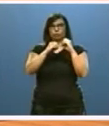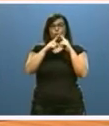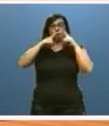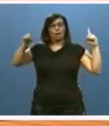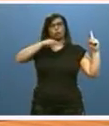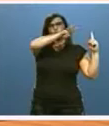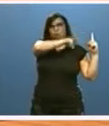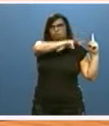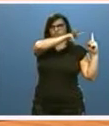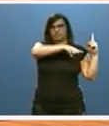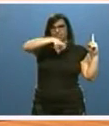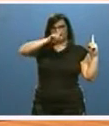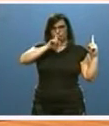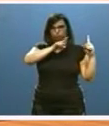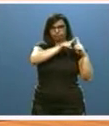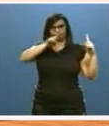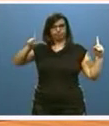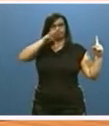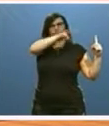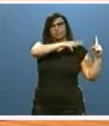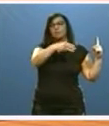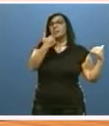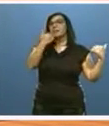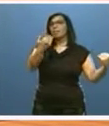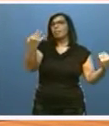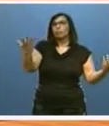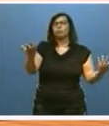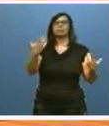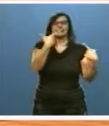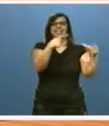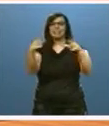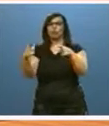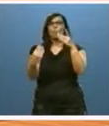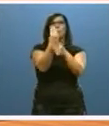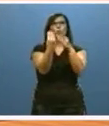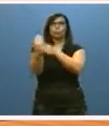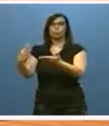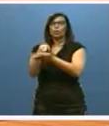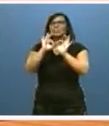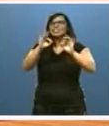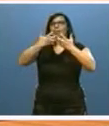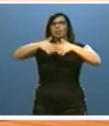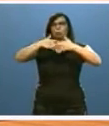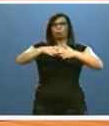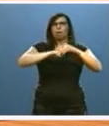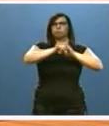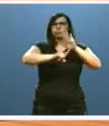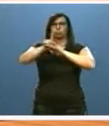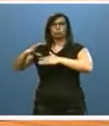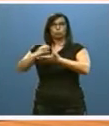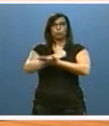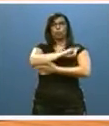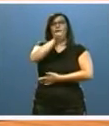2016. Gracias al buen comportamiento de todos los sectores productivos y en especial de la industria y a la